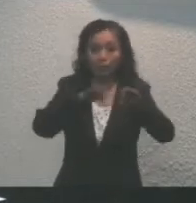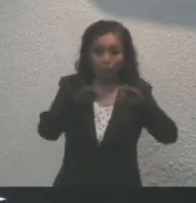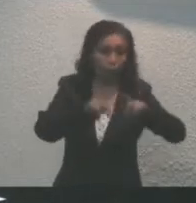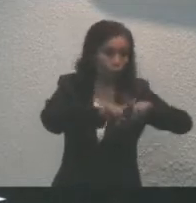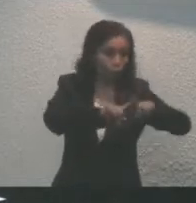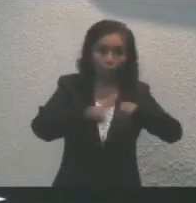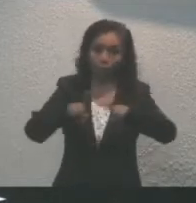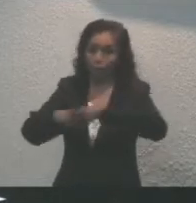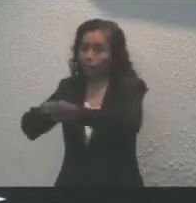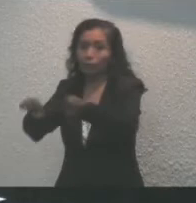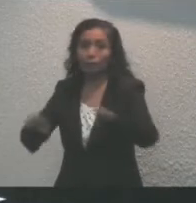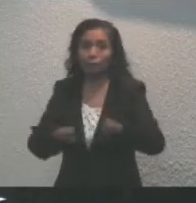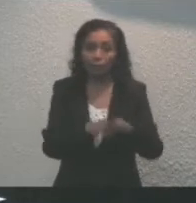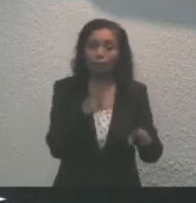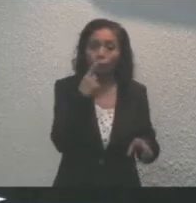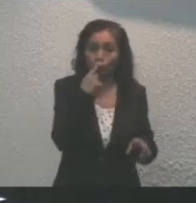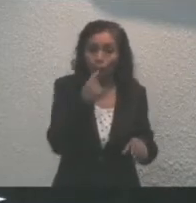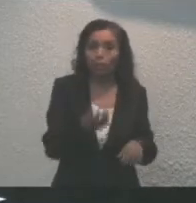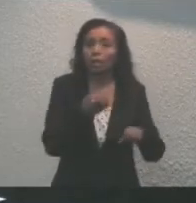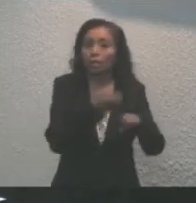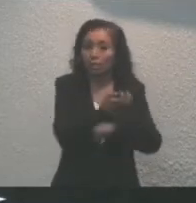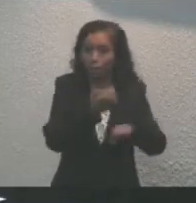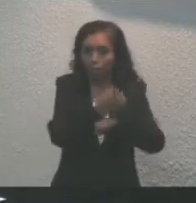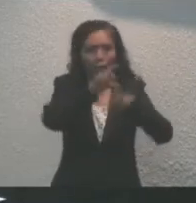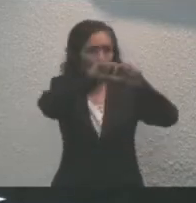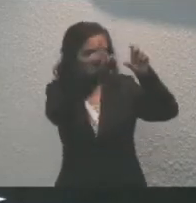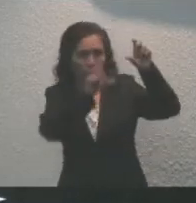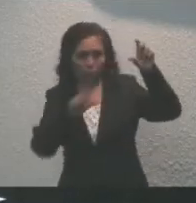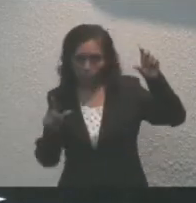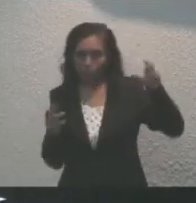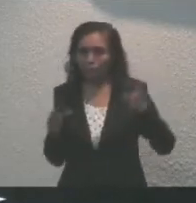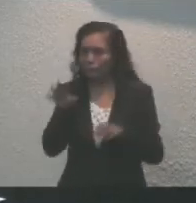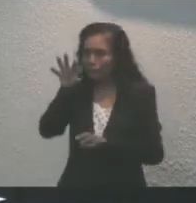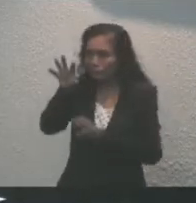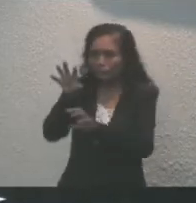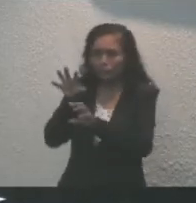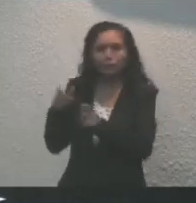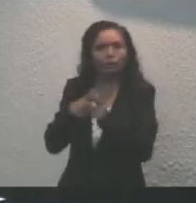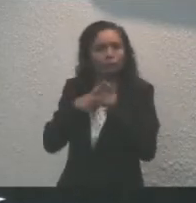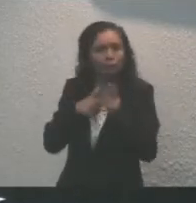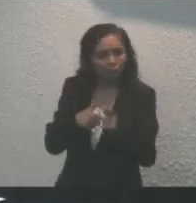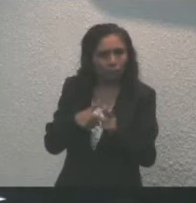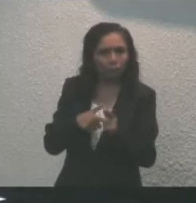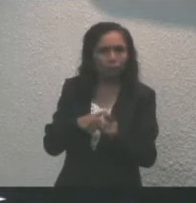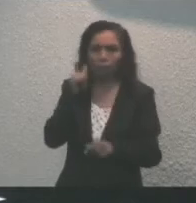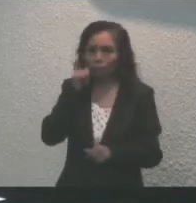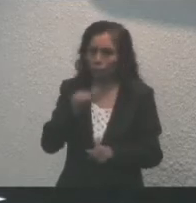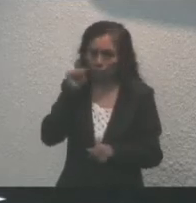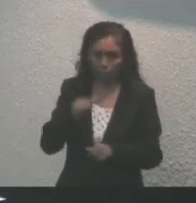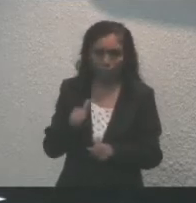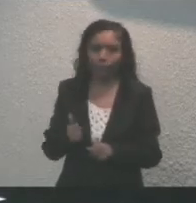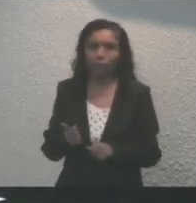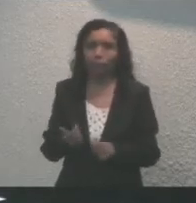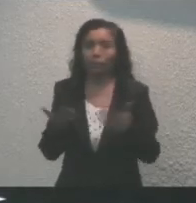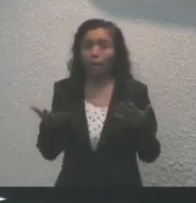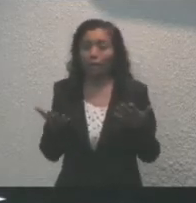municipal, estatal e incluso federal, es continuo y permanente. La